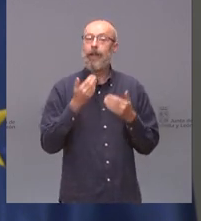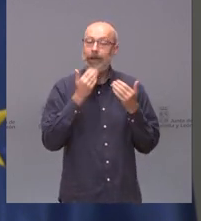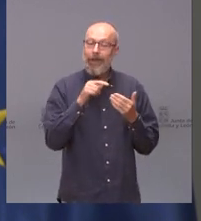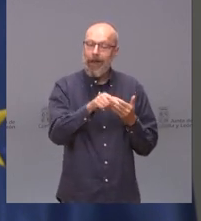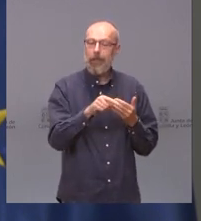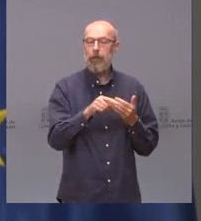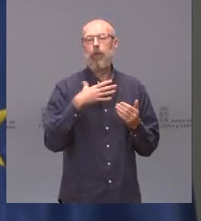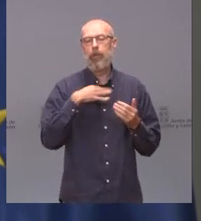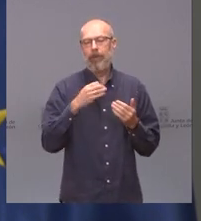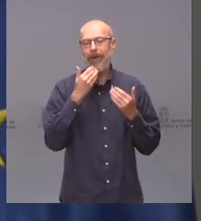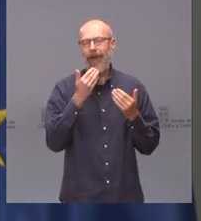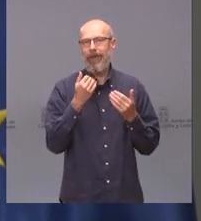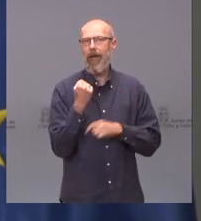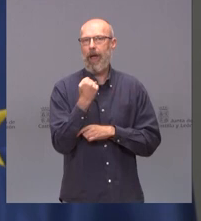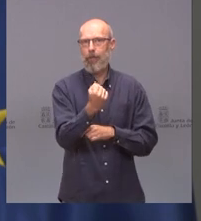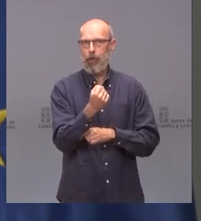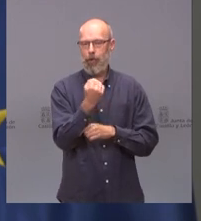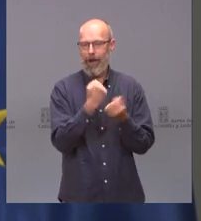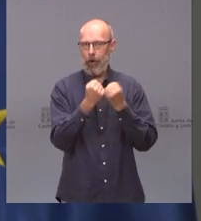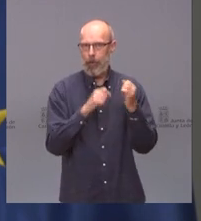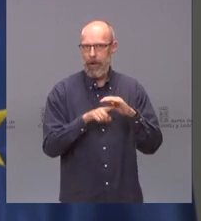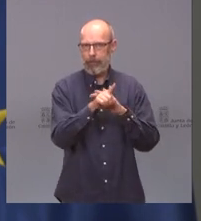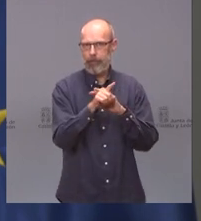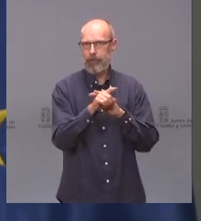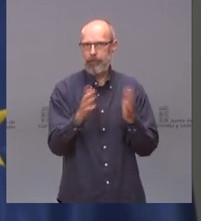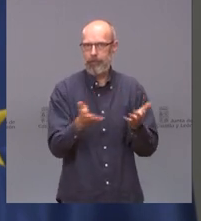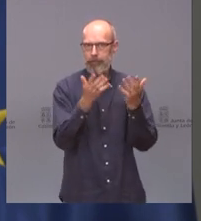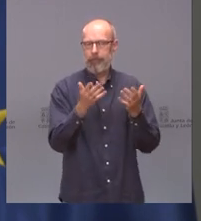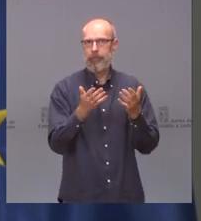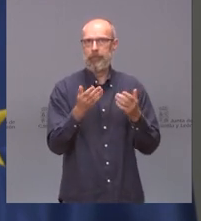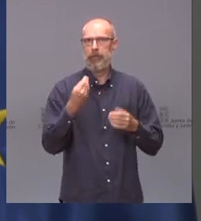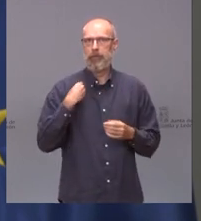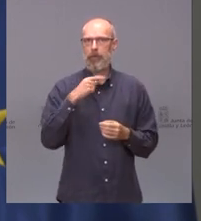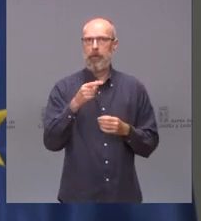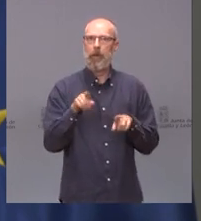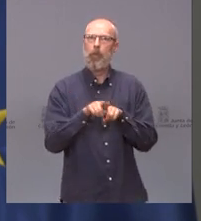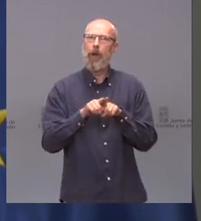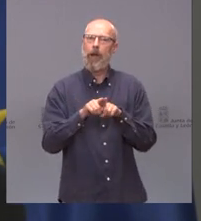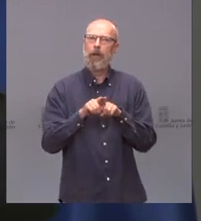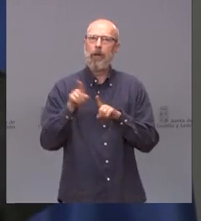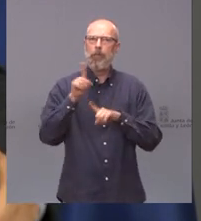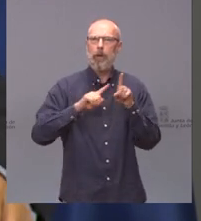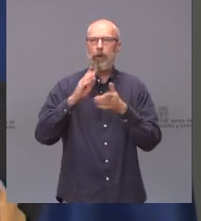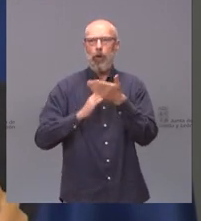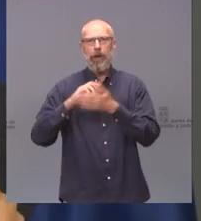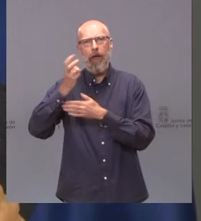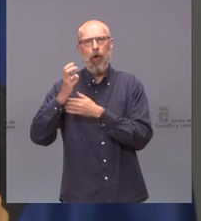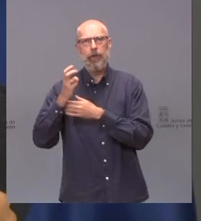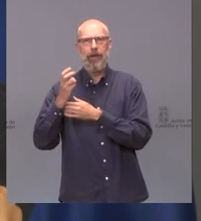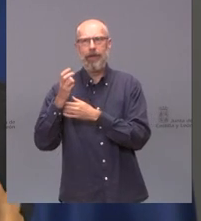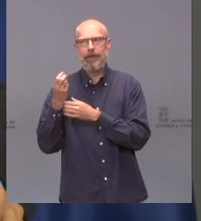nuestra economía y va a eliminar las desventajas que existían con otras comunidades autónomas